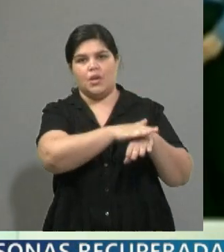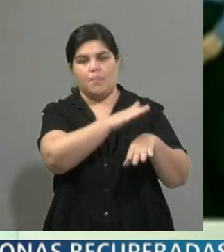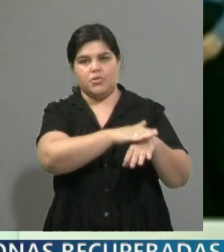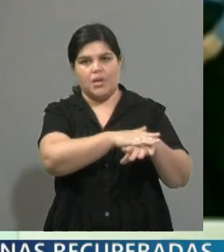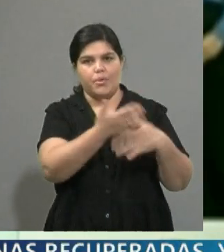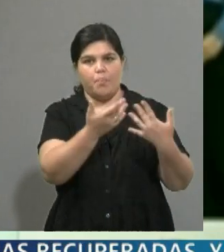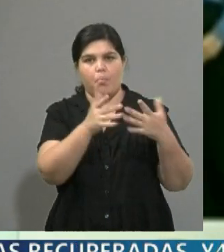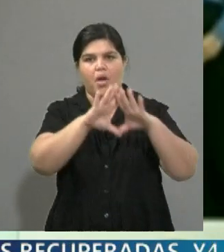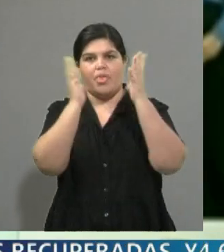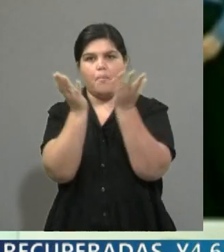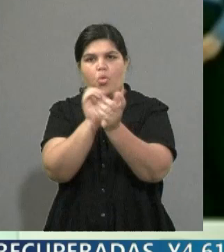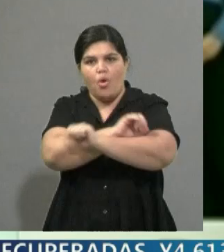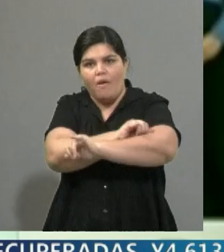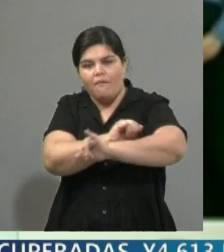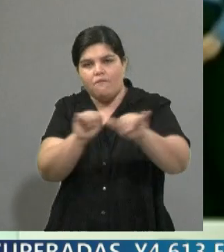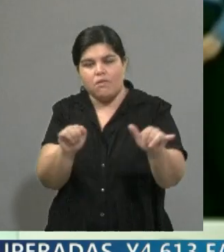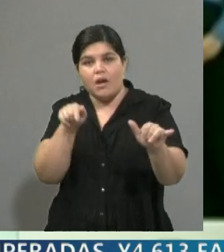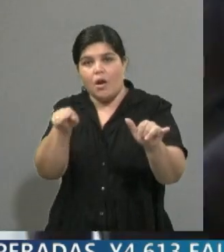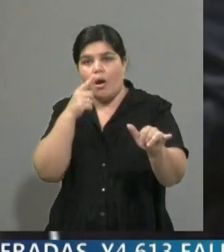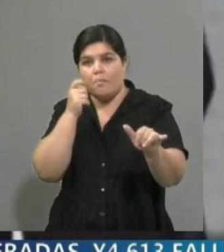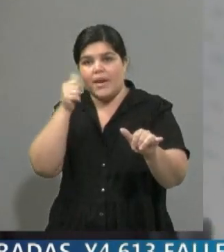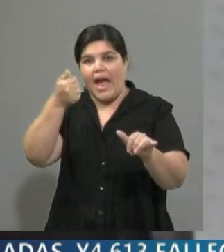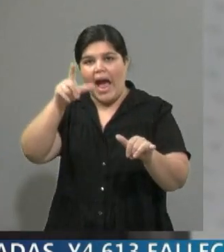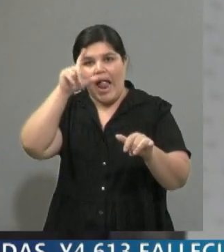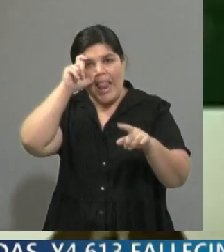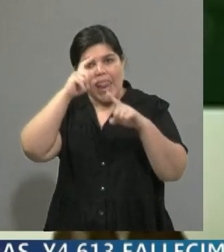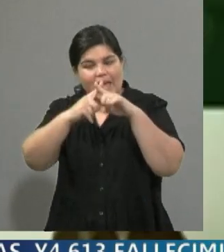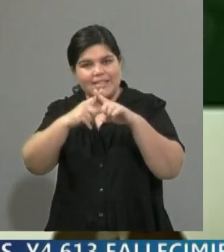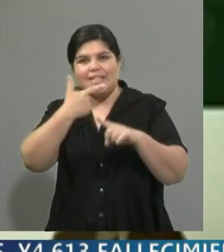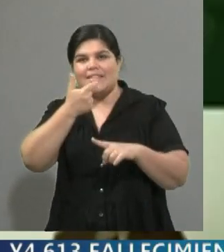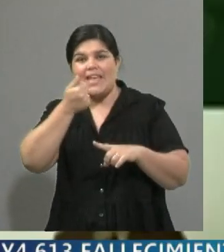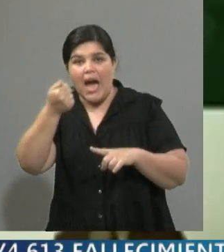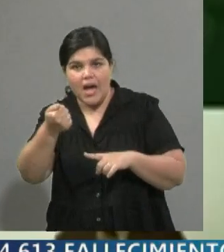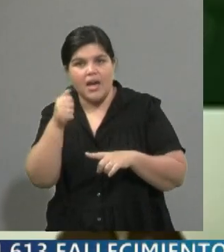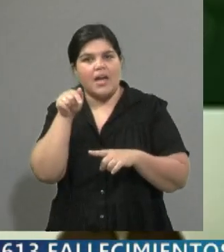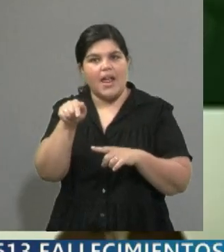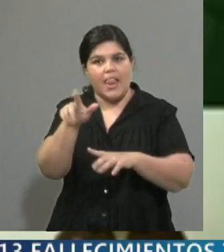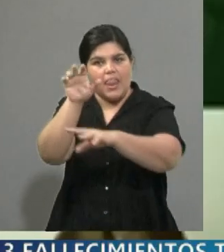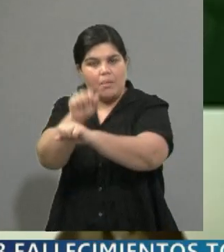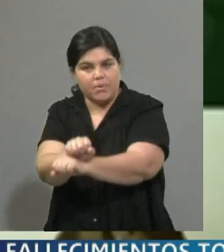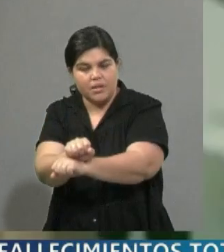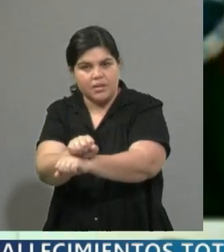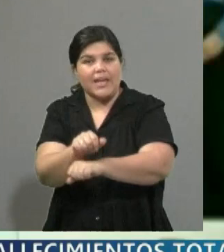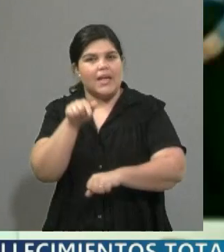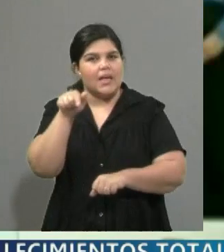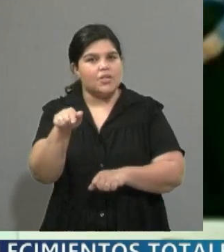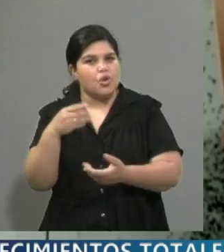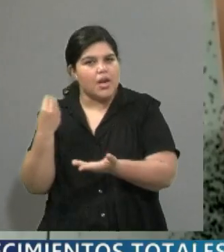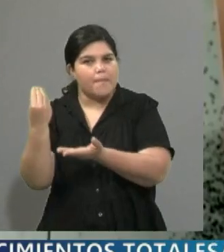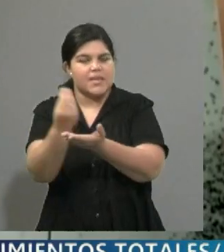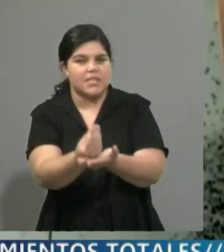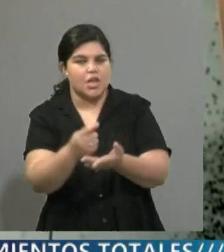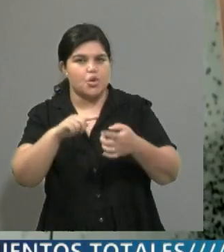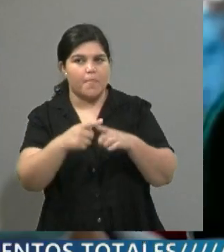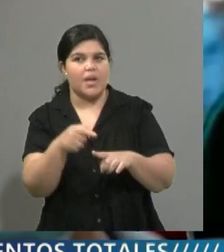importante para el gobierno de Venezuela Alex Saab? No solamente por lo que ellos dicen que es un diplomático y que esto se trataría de una suerte de